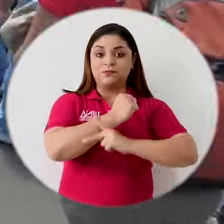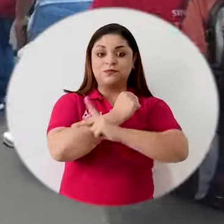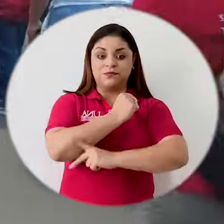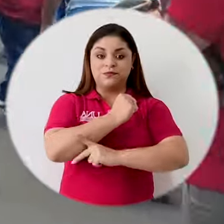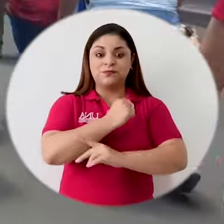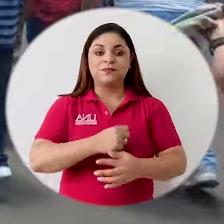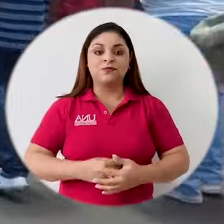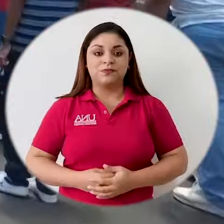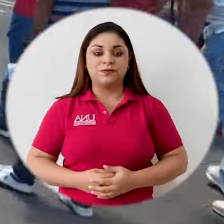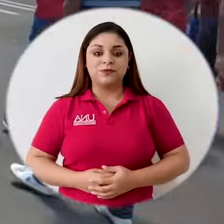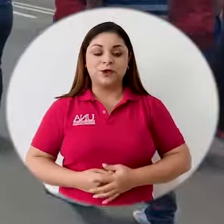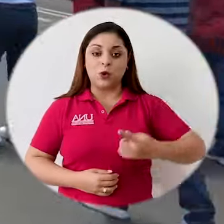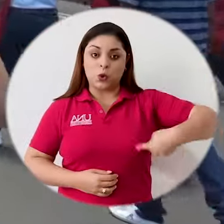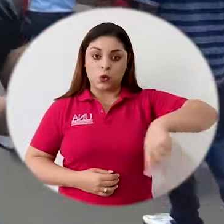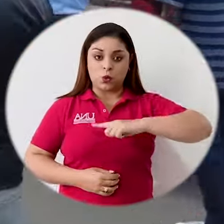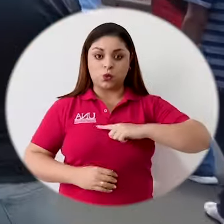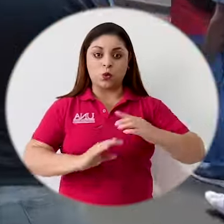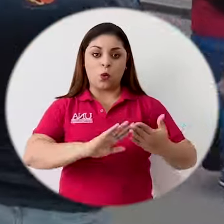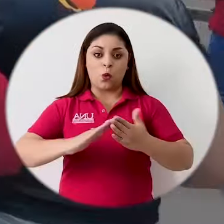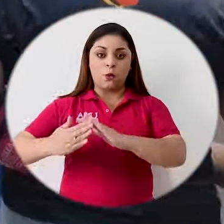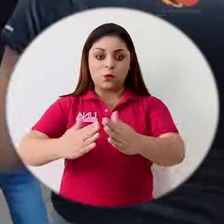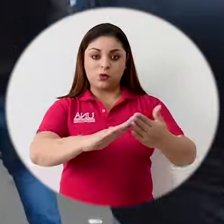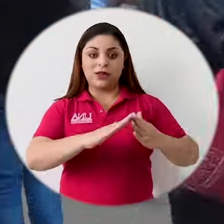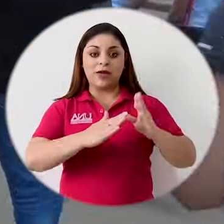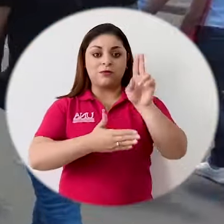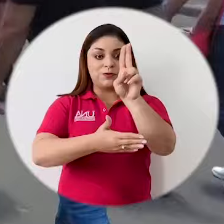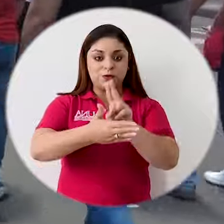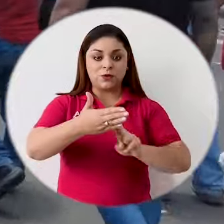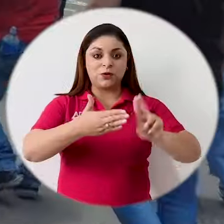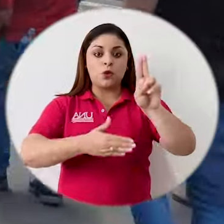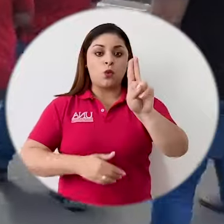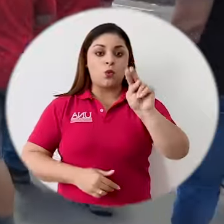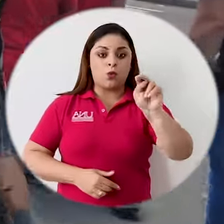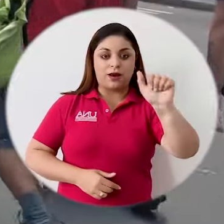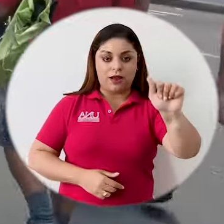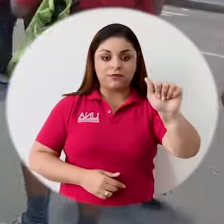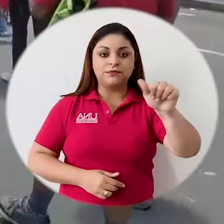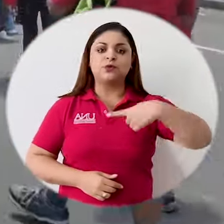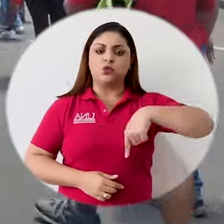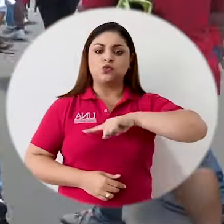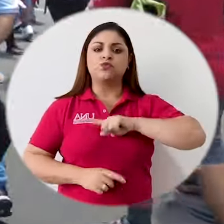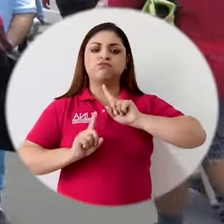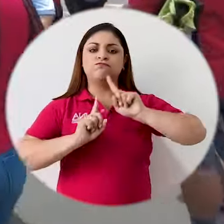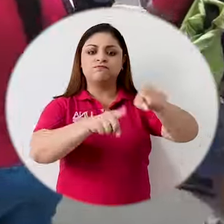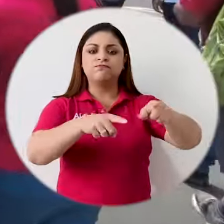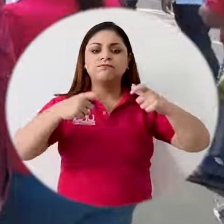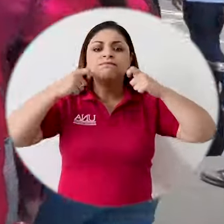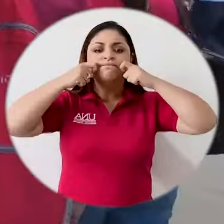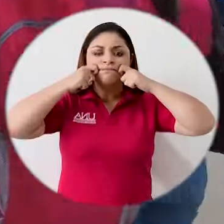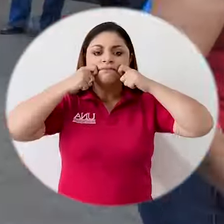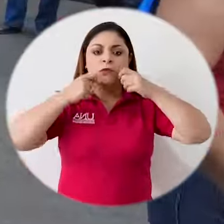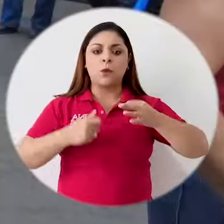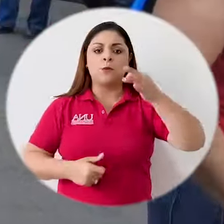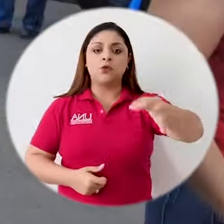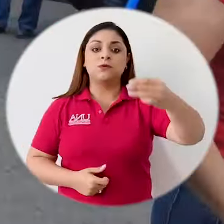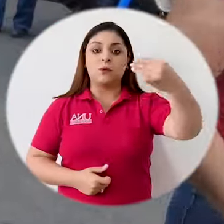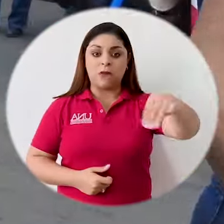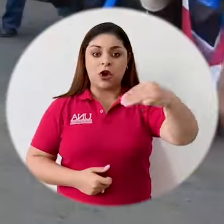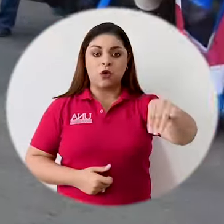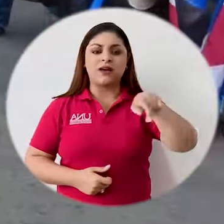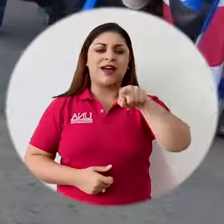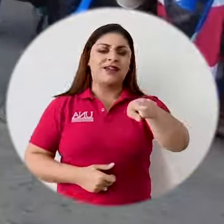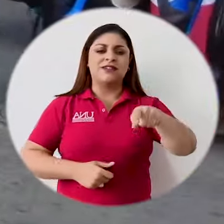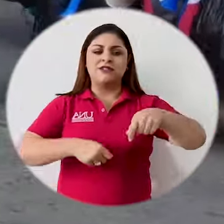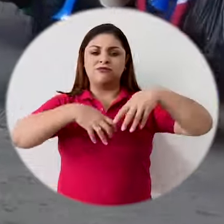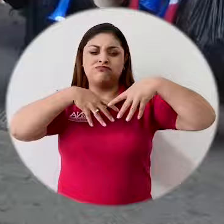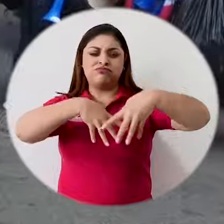Como comunidad universitaria de la Universidad Nacional estaremos presentes el próximo miércoles en